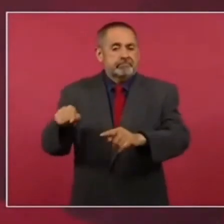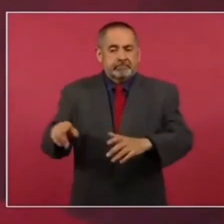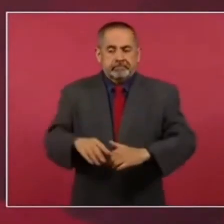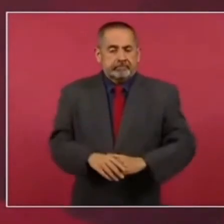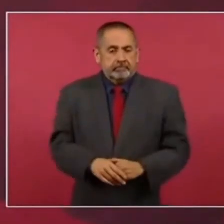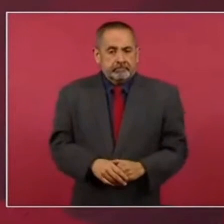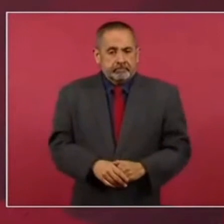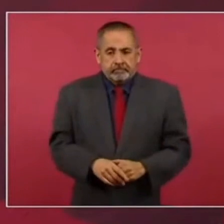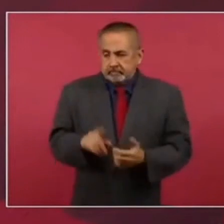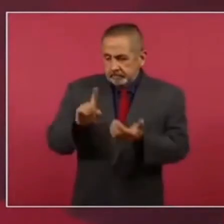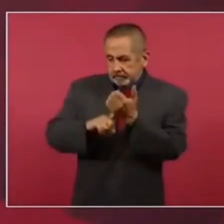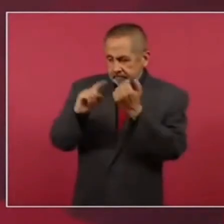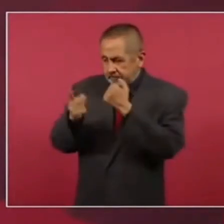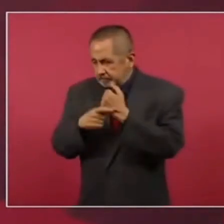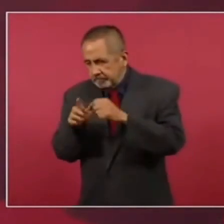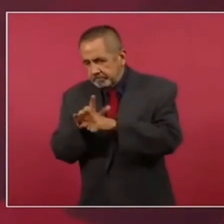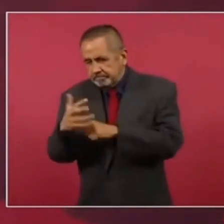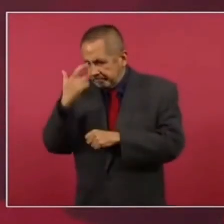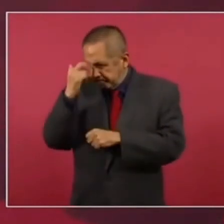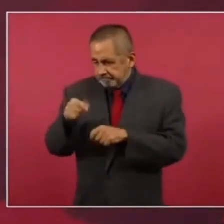atender las causas.